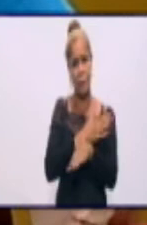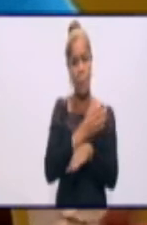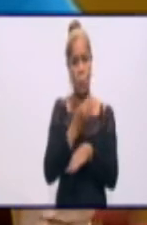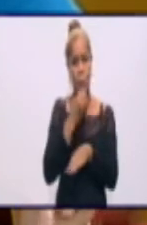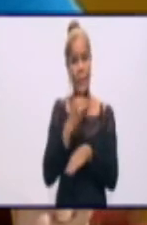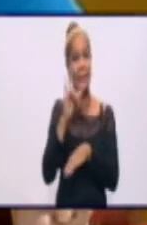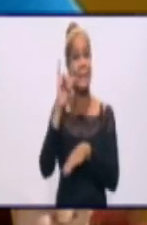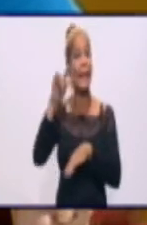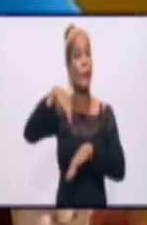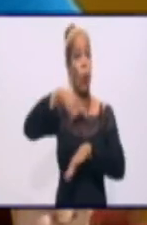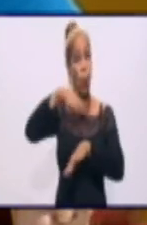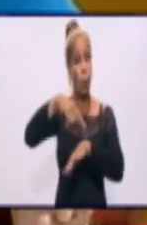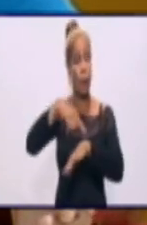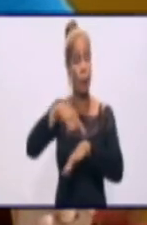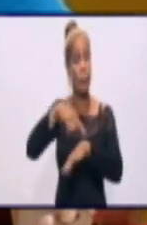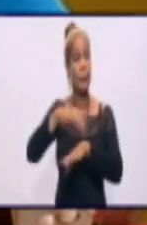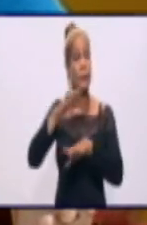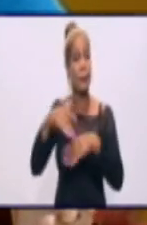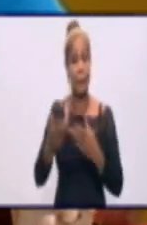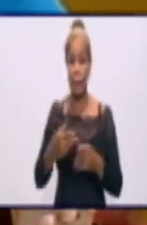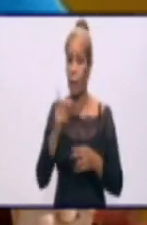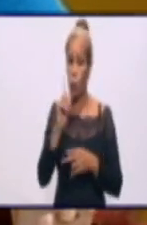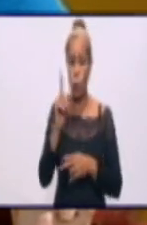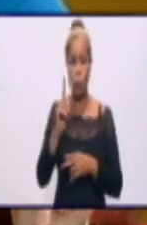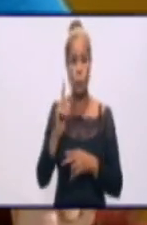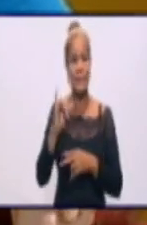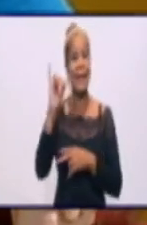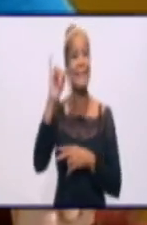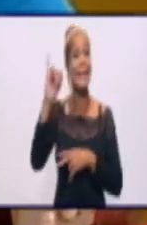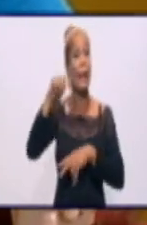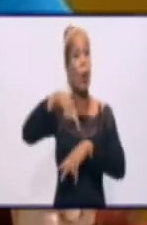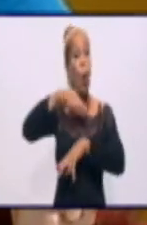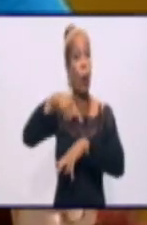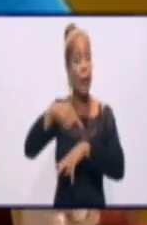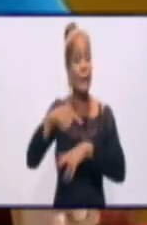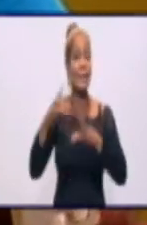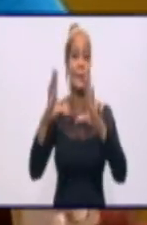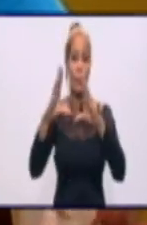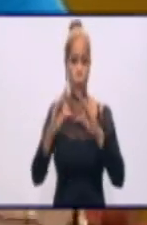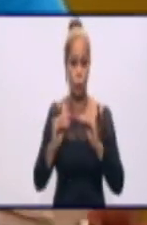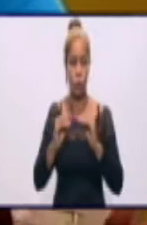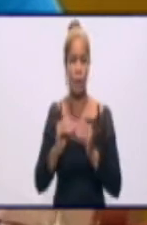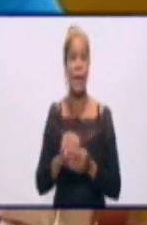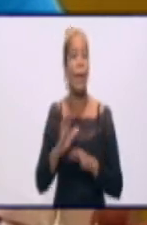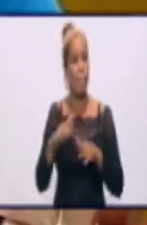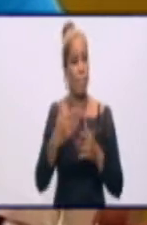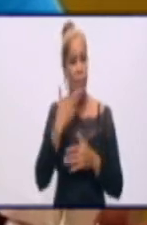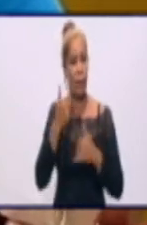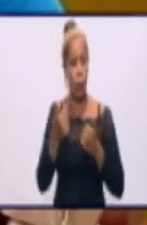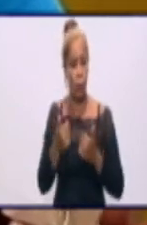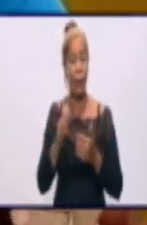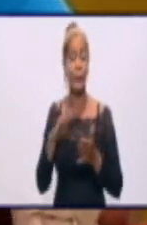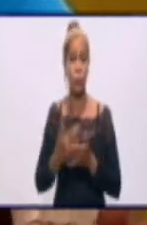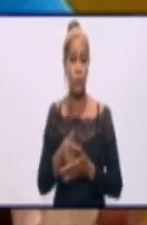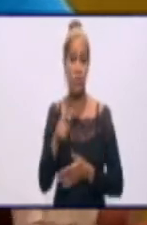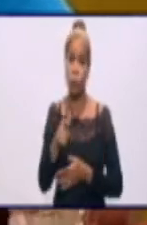y que coja parte del día y no sea 6 horas de noche. Entonces, a veces se ha adelantado el de noche y también, bueno, es una inquietud.